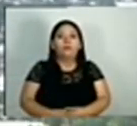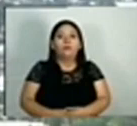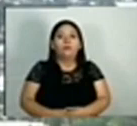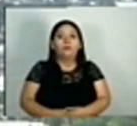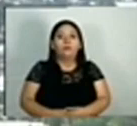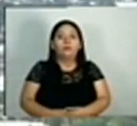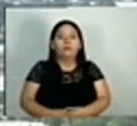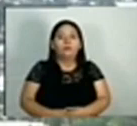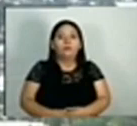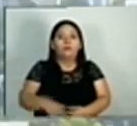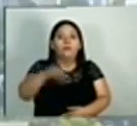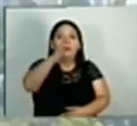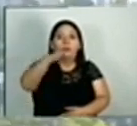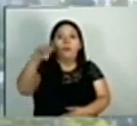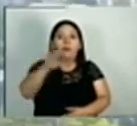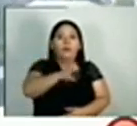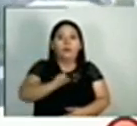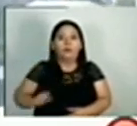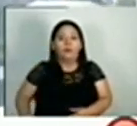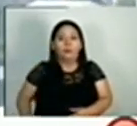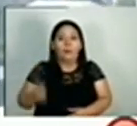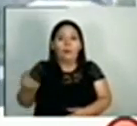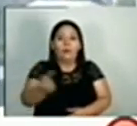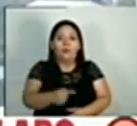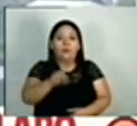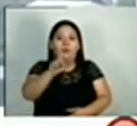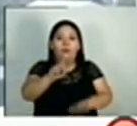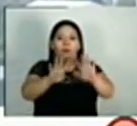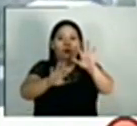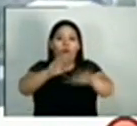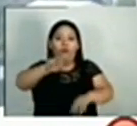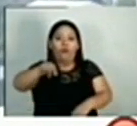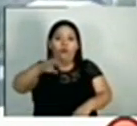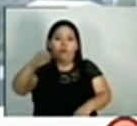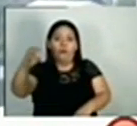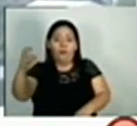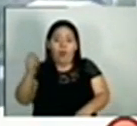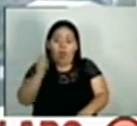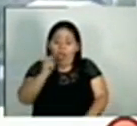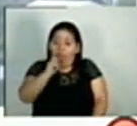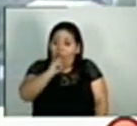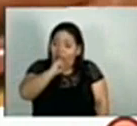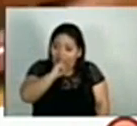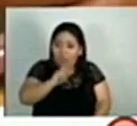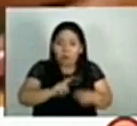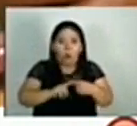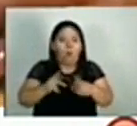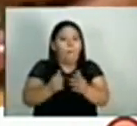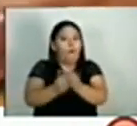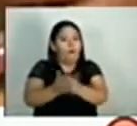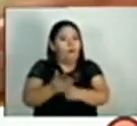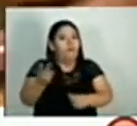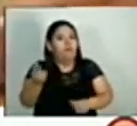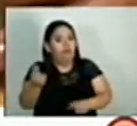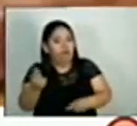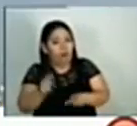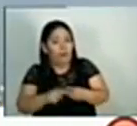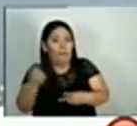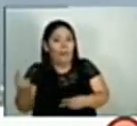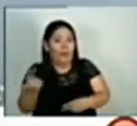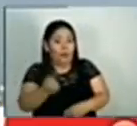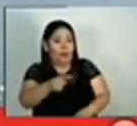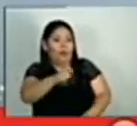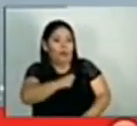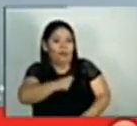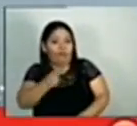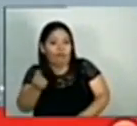En El Salvador unas 190 mil personas ahora están en pobreza extrema por factores como la inflación. Economistas señalan que